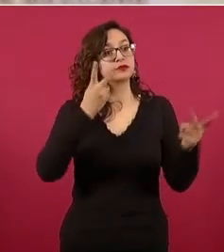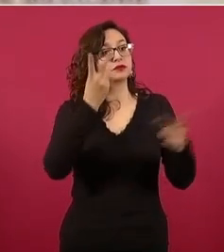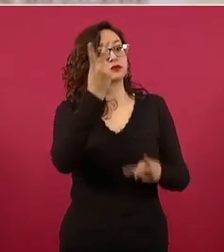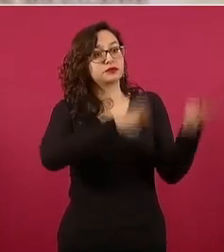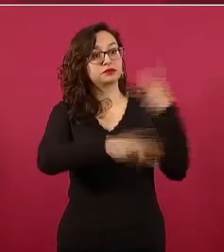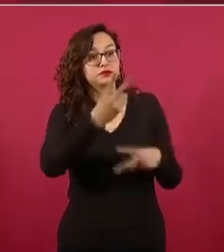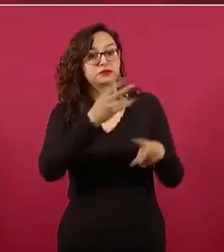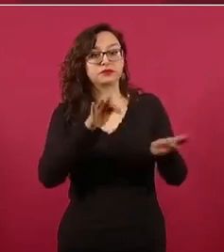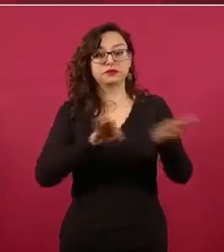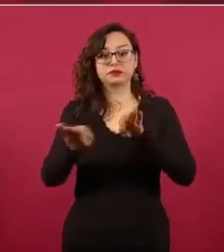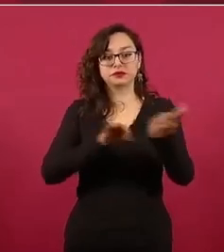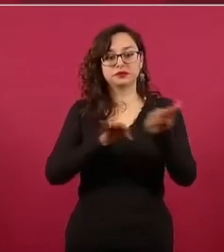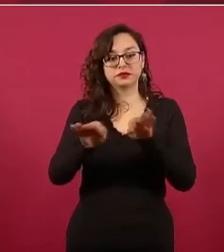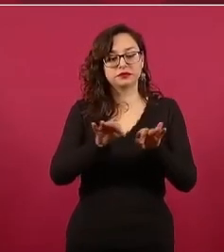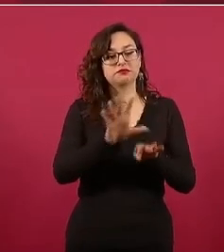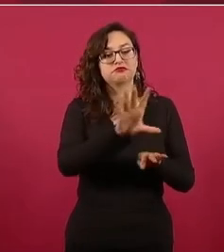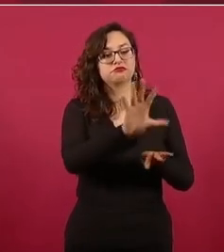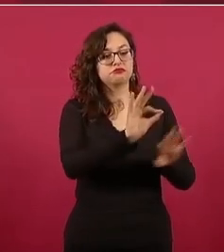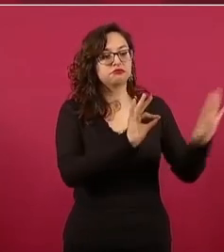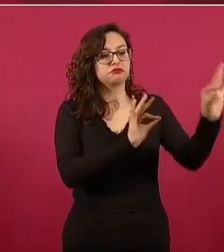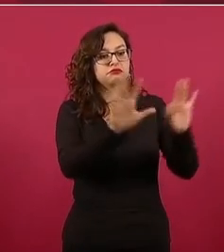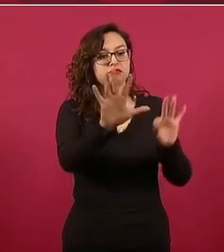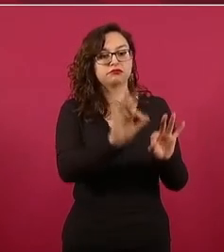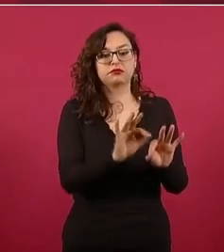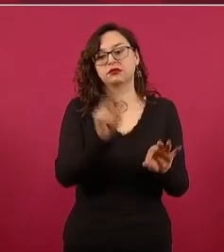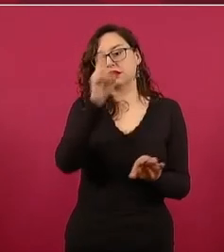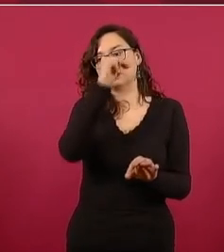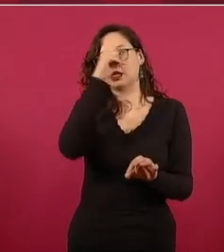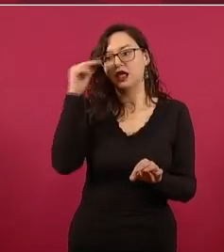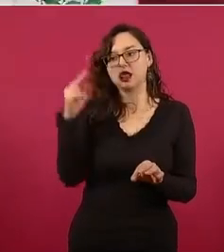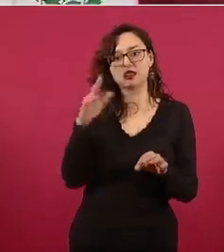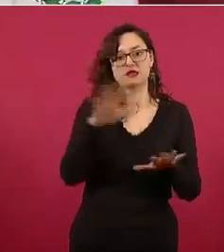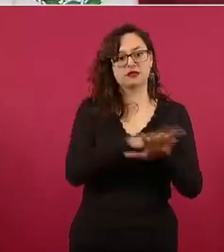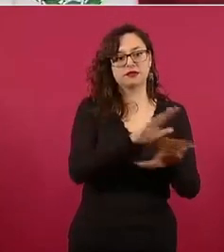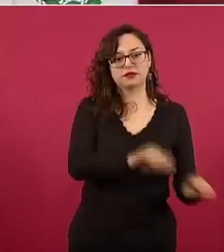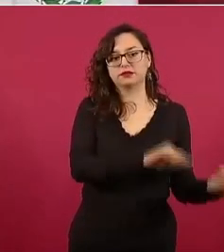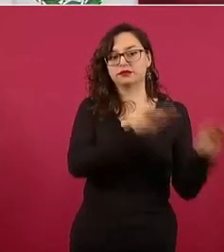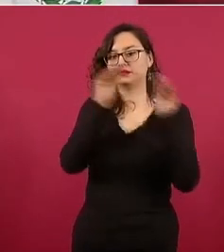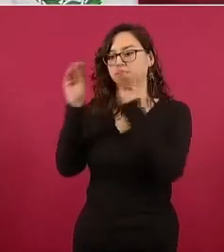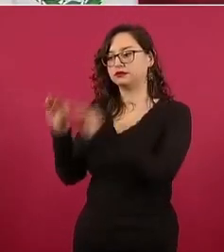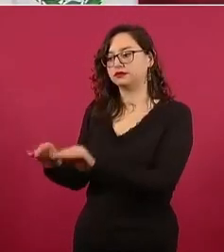vamos a terminar de